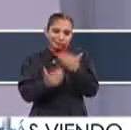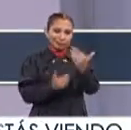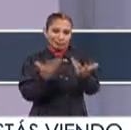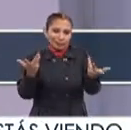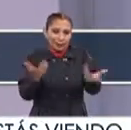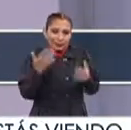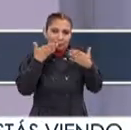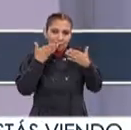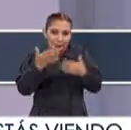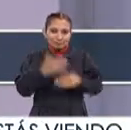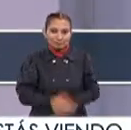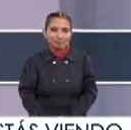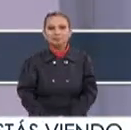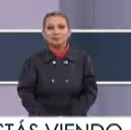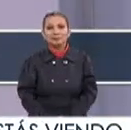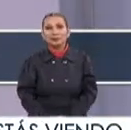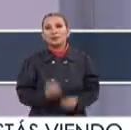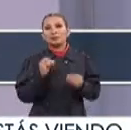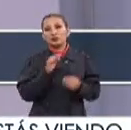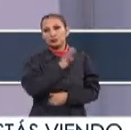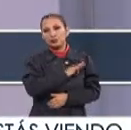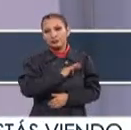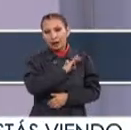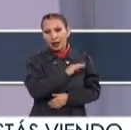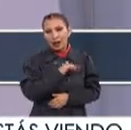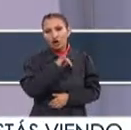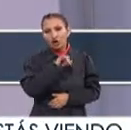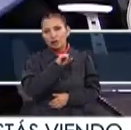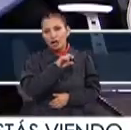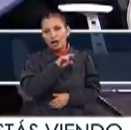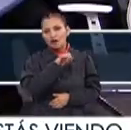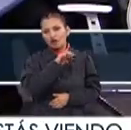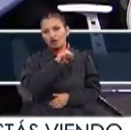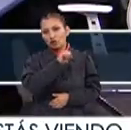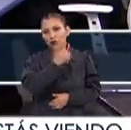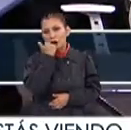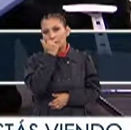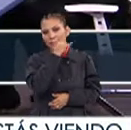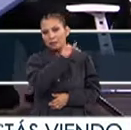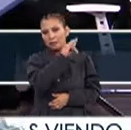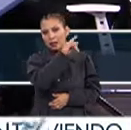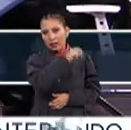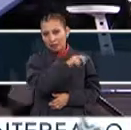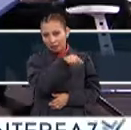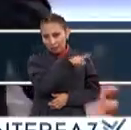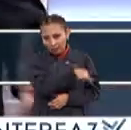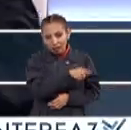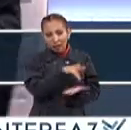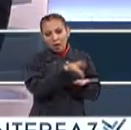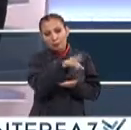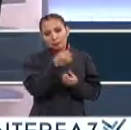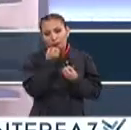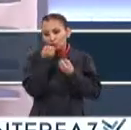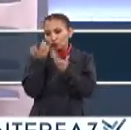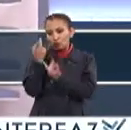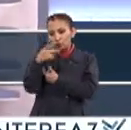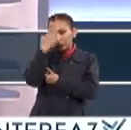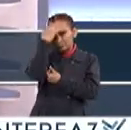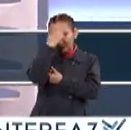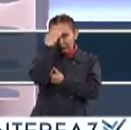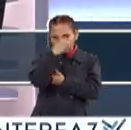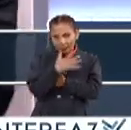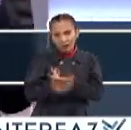También hacerlo Bien Claro Pues muchas felicidades José Alfonso Blancas Manzano Alumno del Instituto Politécnico Nacional Gracias por compartirnos Esta